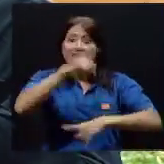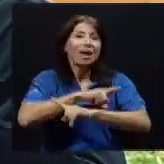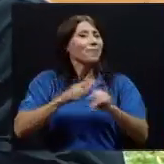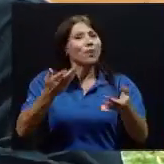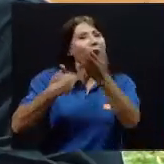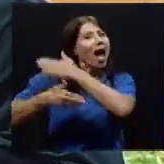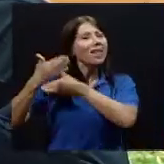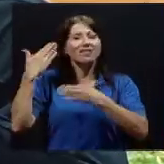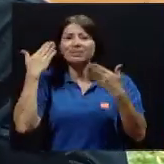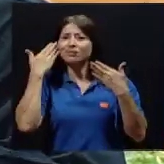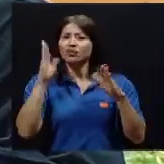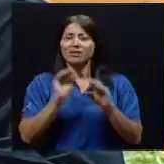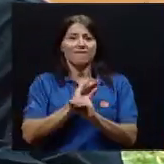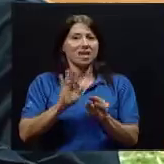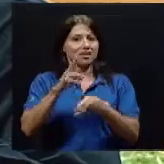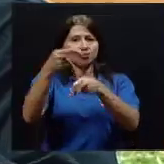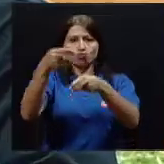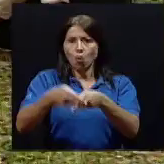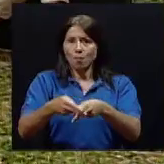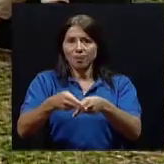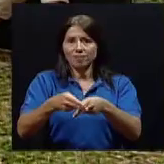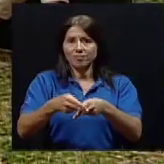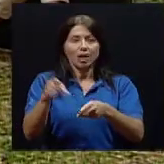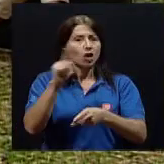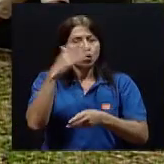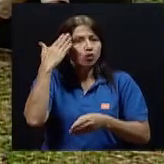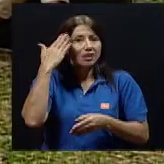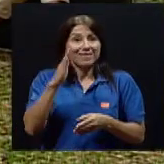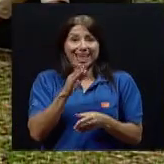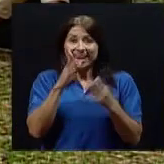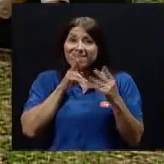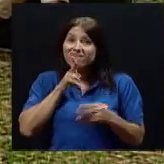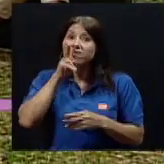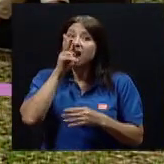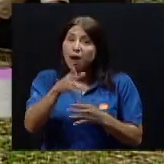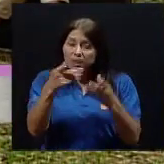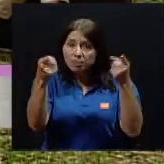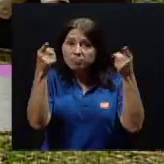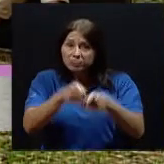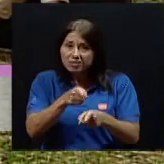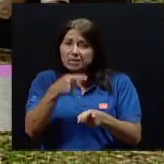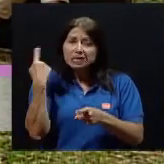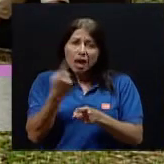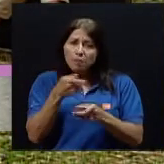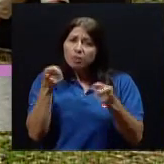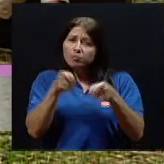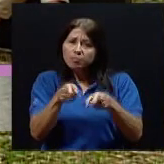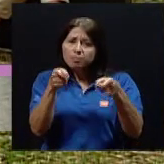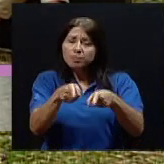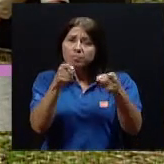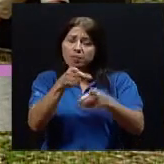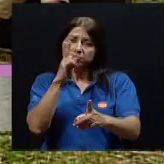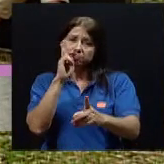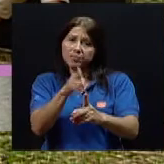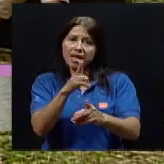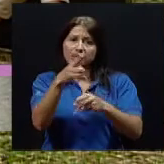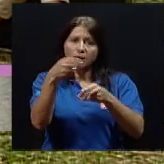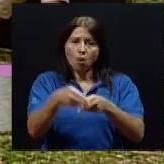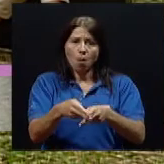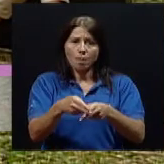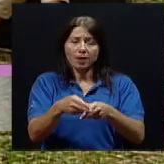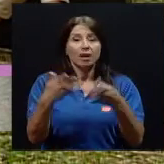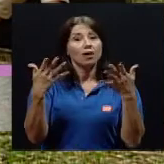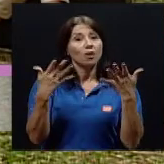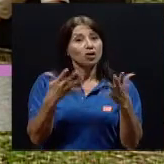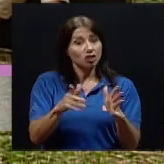no se le conocía como una entidad propiamente. Entonces, a la hora, digamos, de aplicar eso a la salud